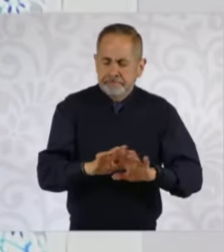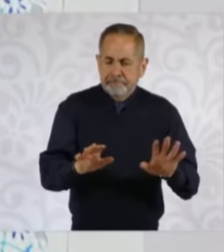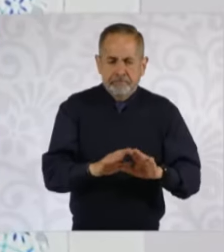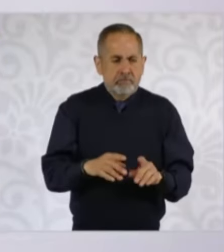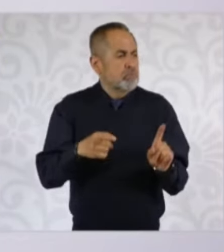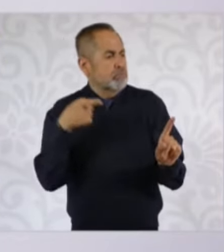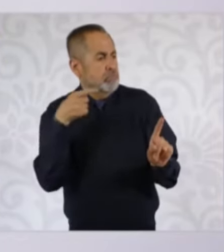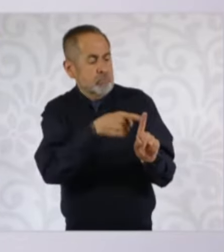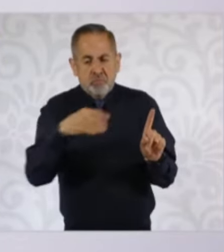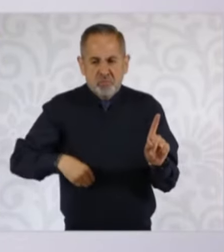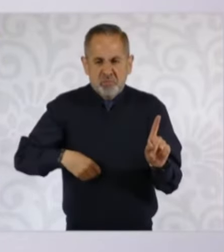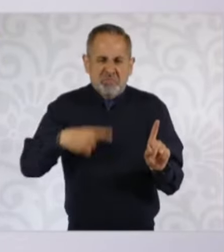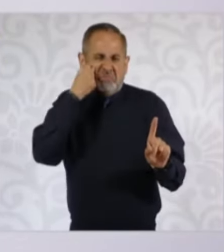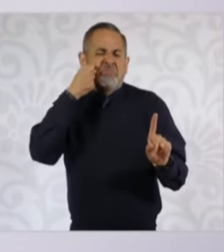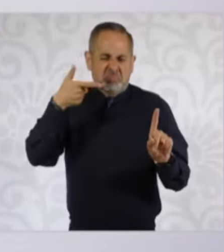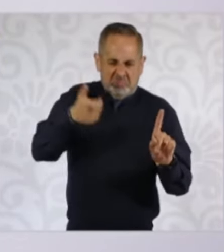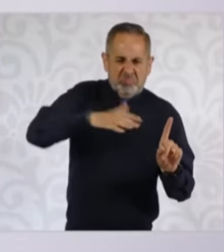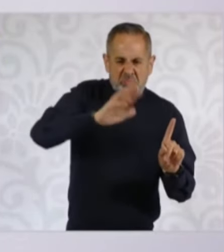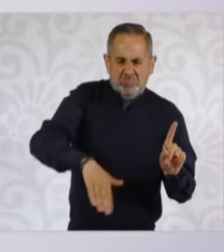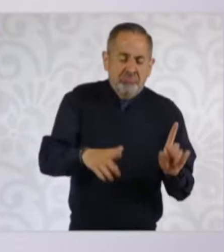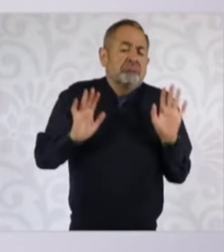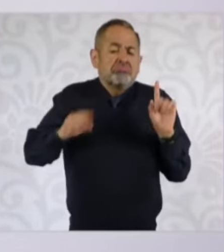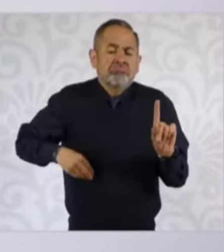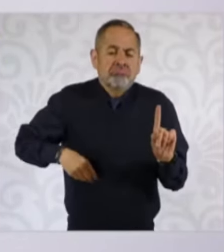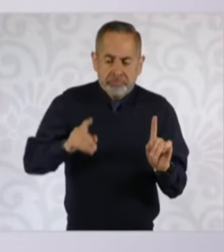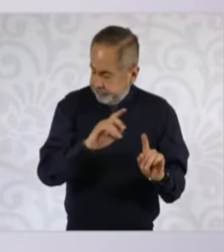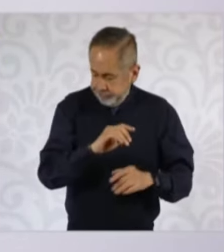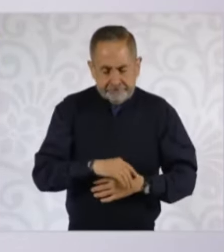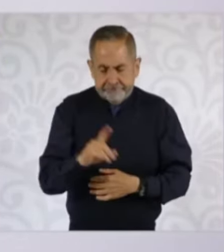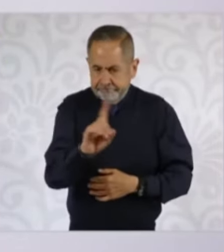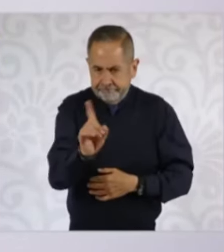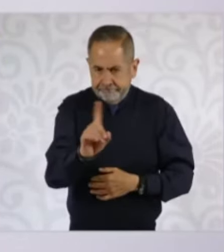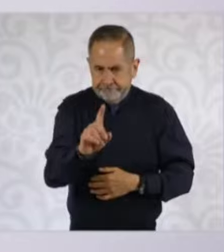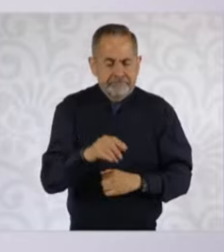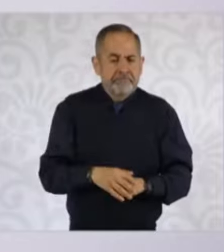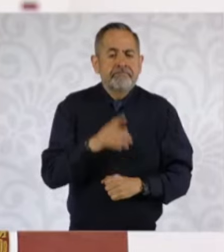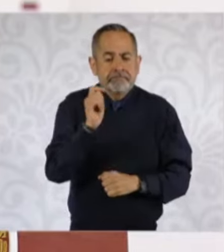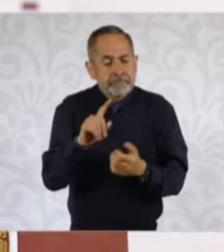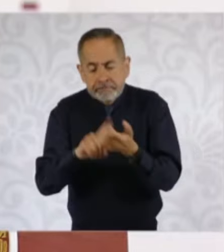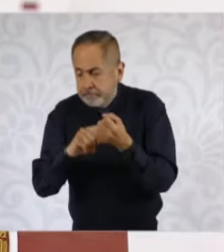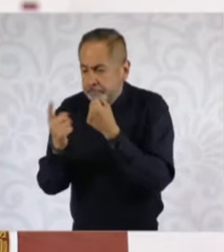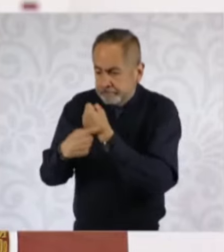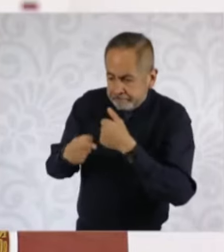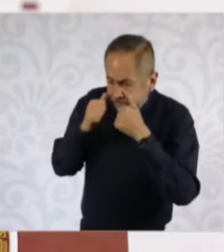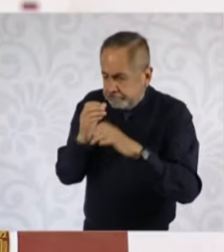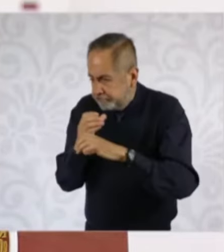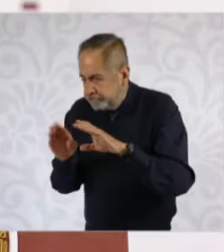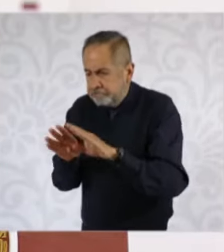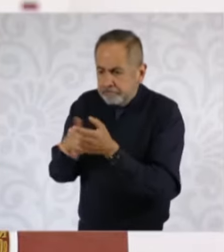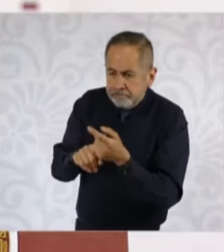persona, por más que sea presunta o no delincuente. Lo que hay es atención a las causas y con